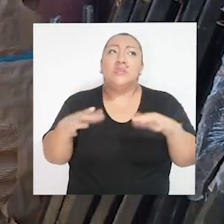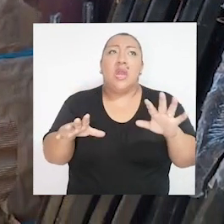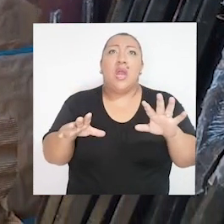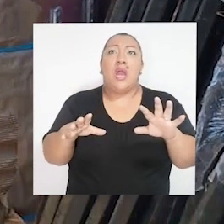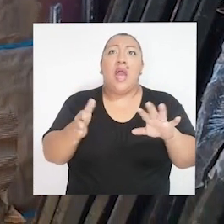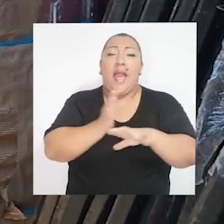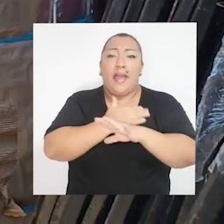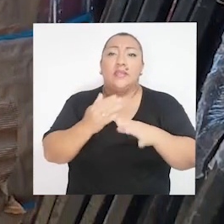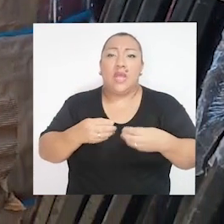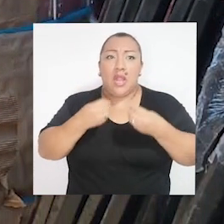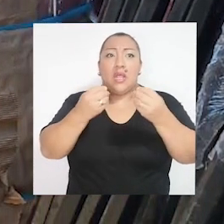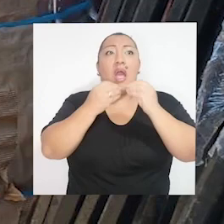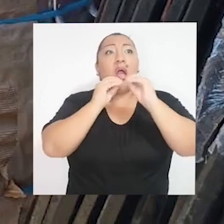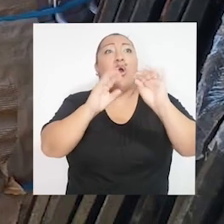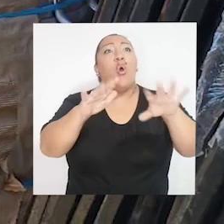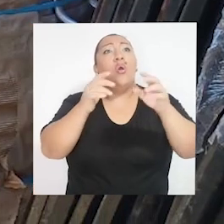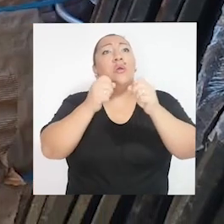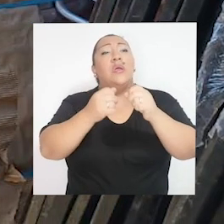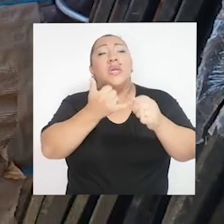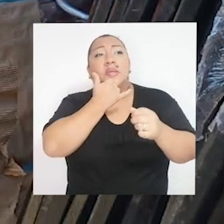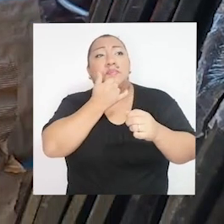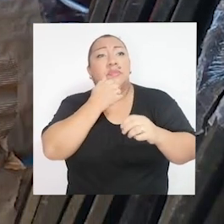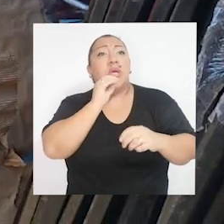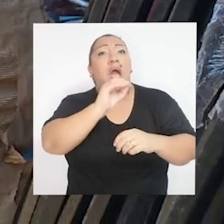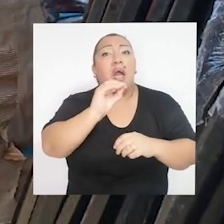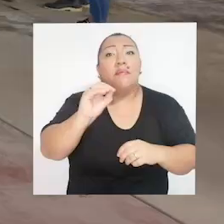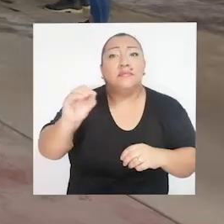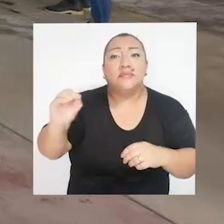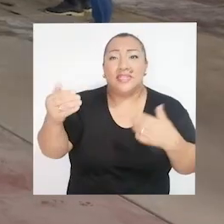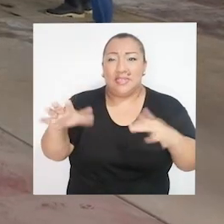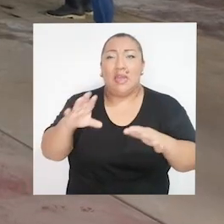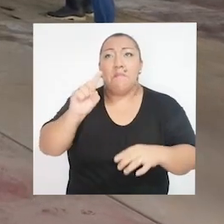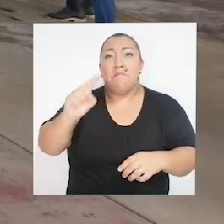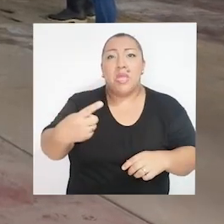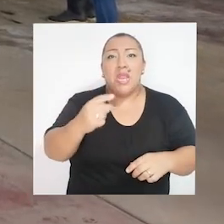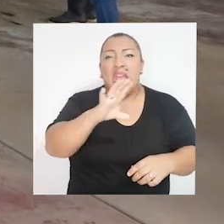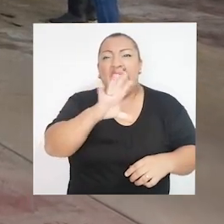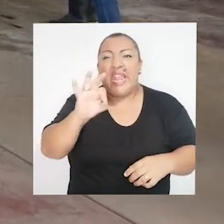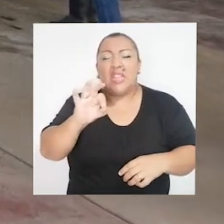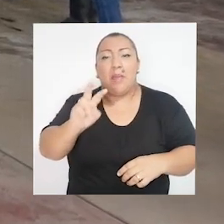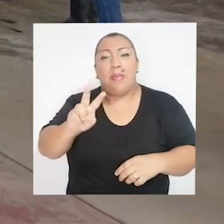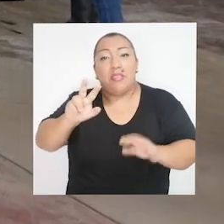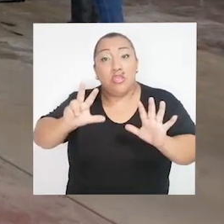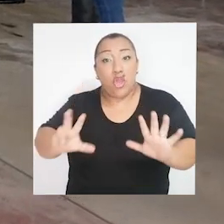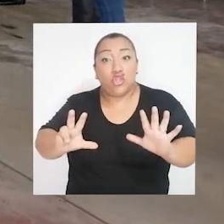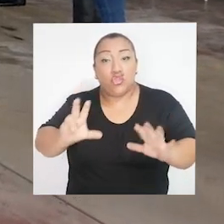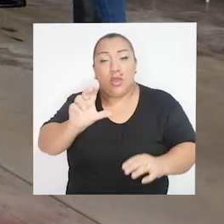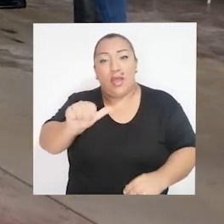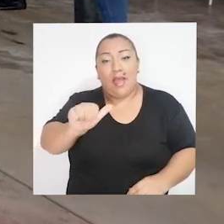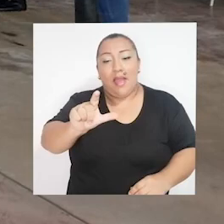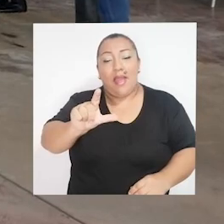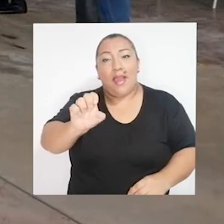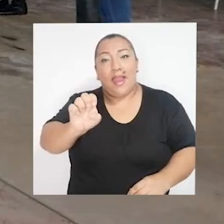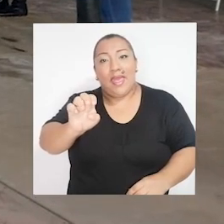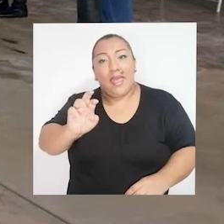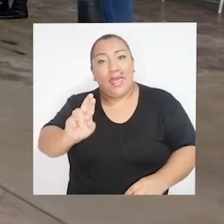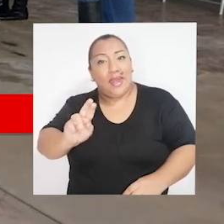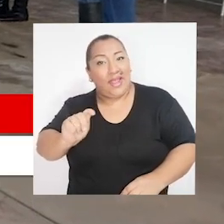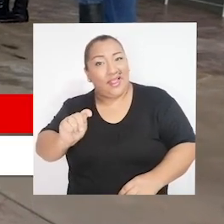simultáneo, se han emitido las alertas correspondientes. Más o menos 1.528 alertas.